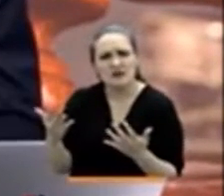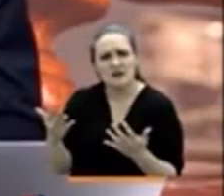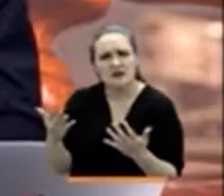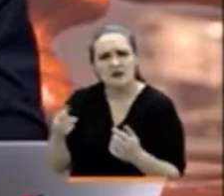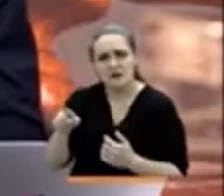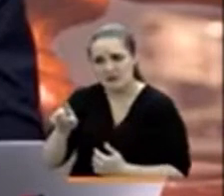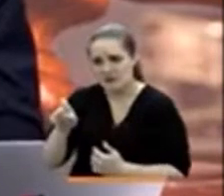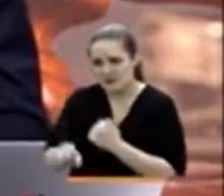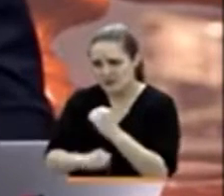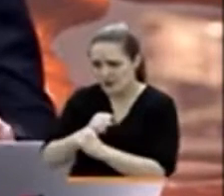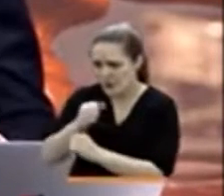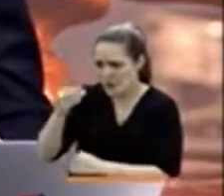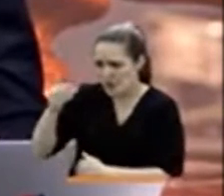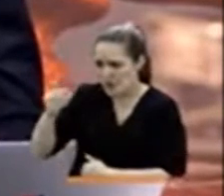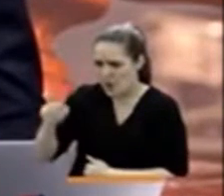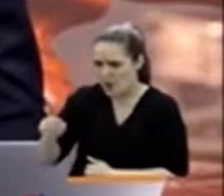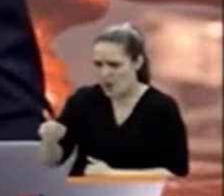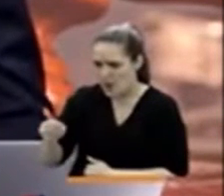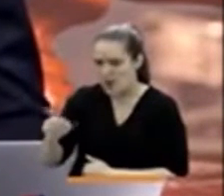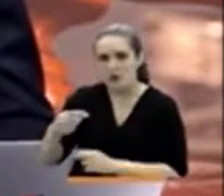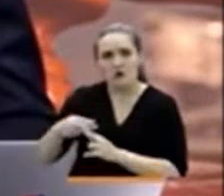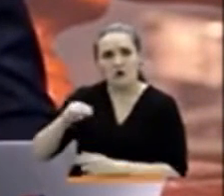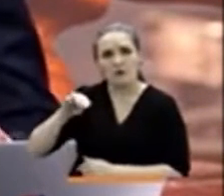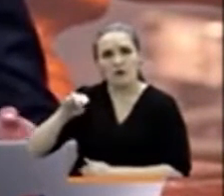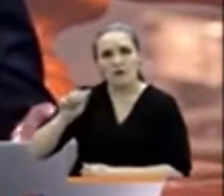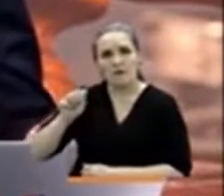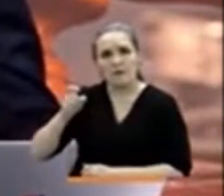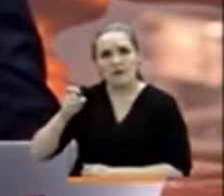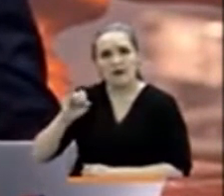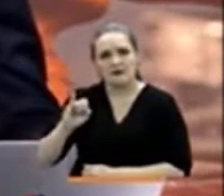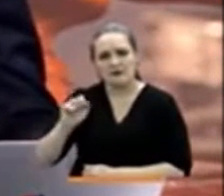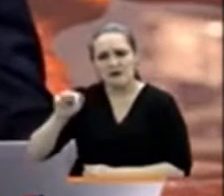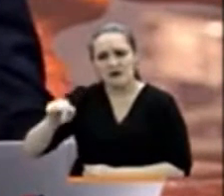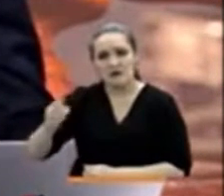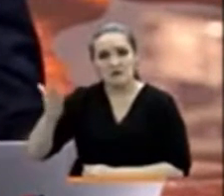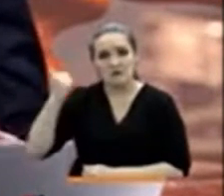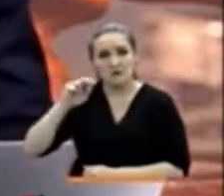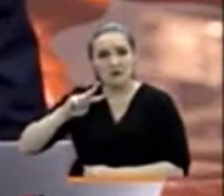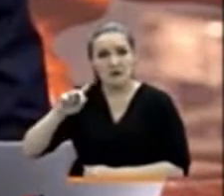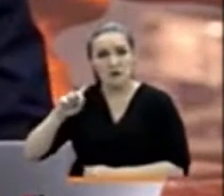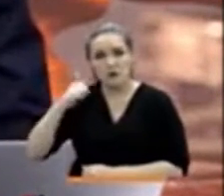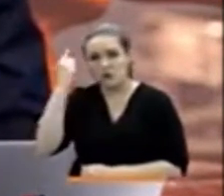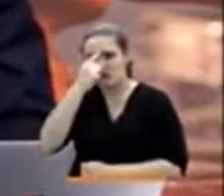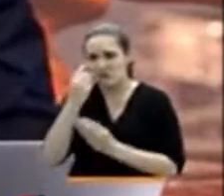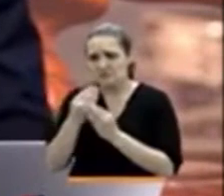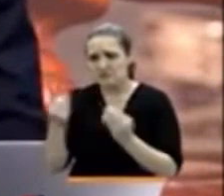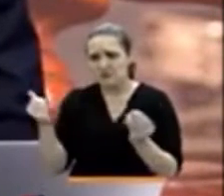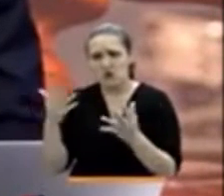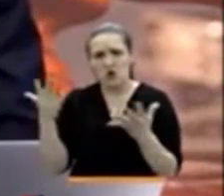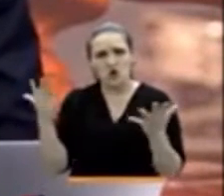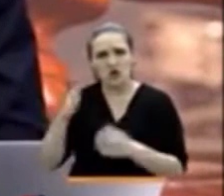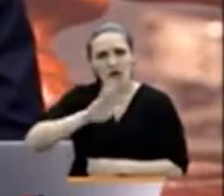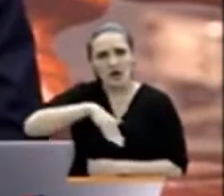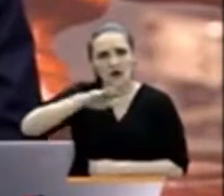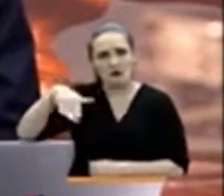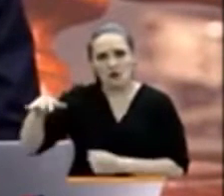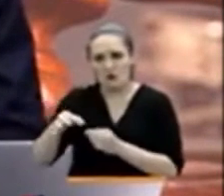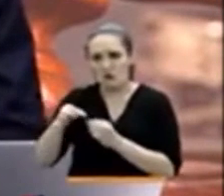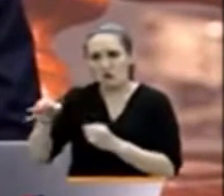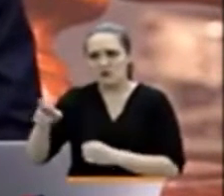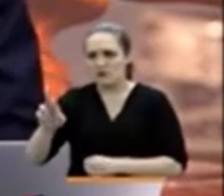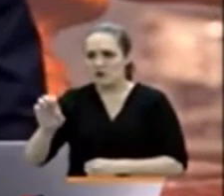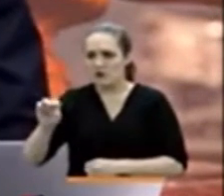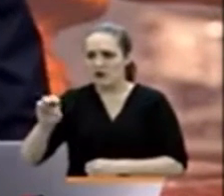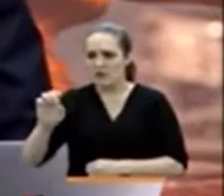repudia a esta hora. El niño de seis años de edad desaparecido el pasado 21 de septiembre en Remedios, Antioquia. Aquí pasamos varias de